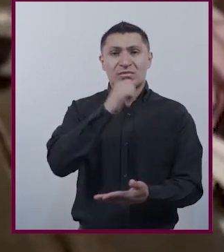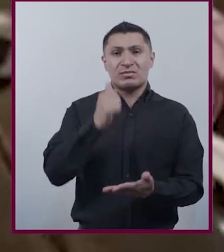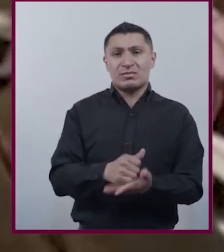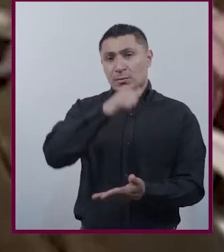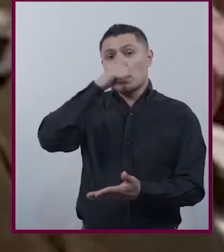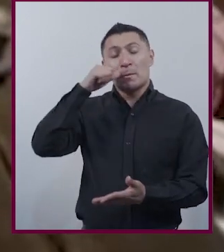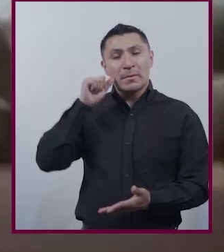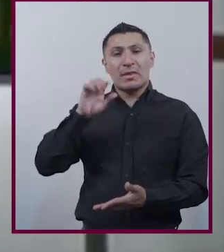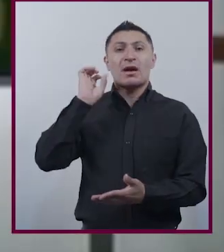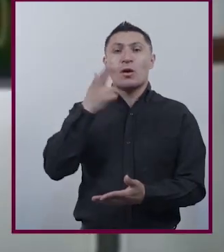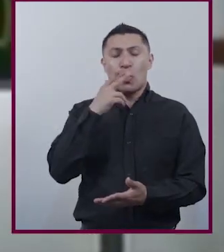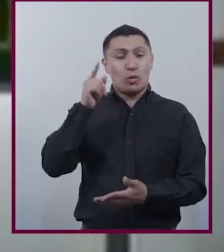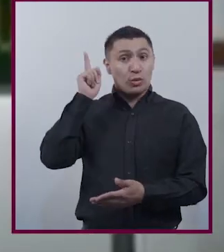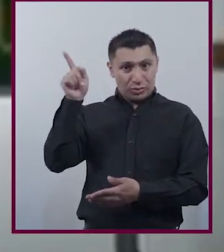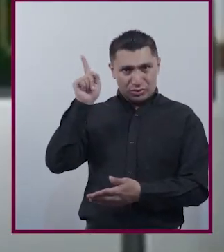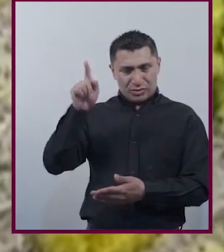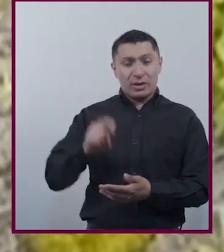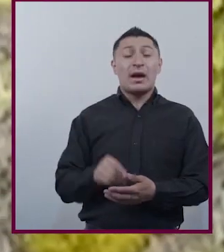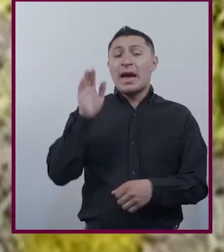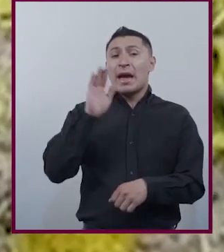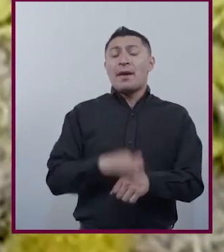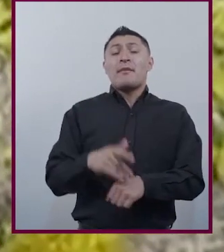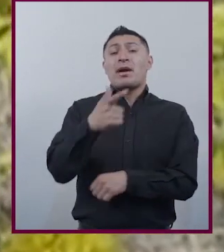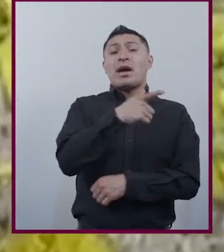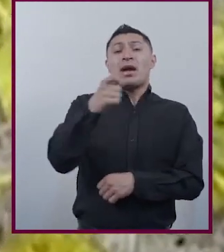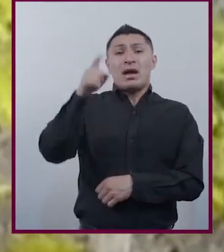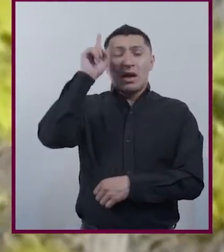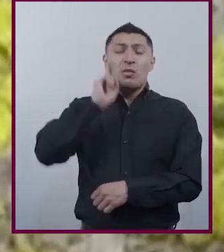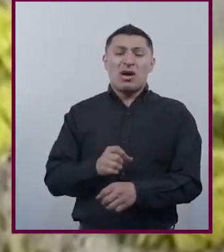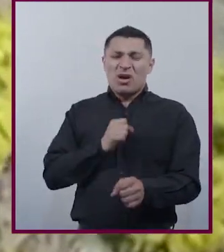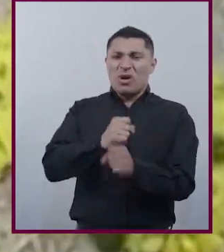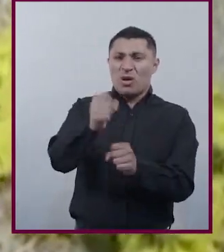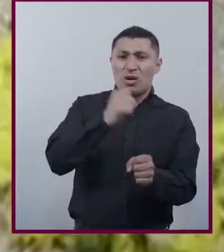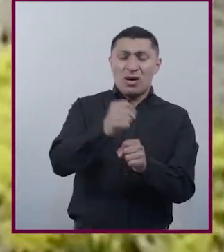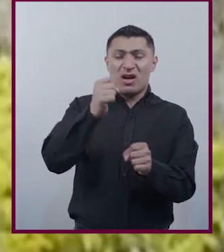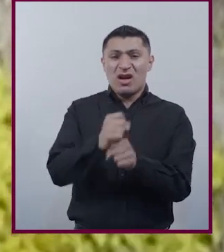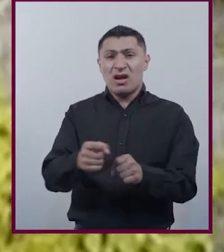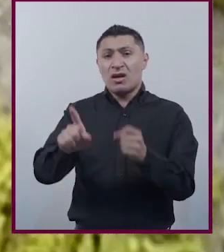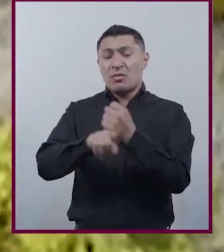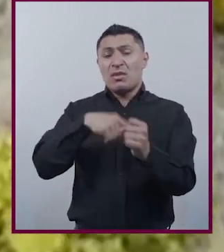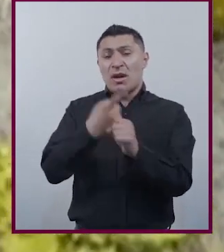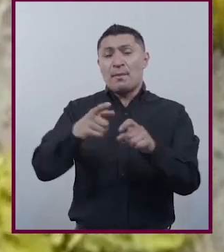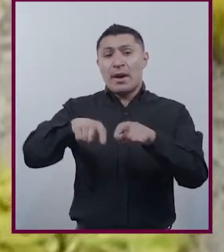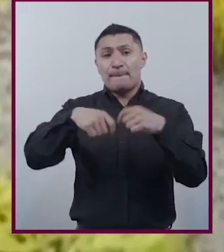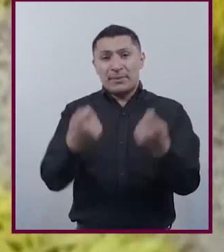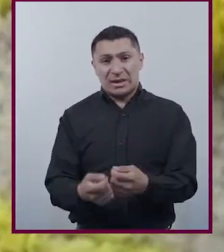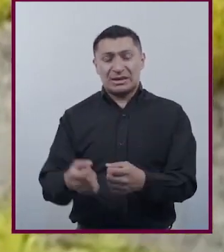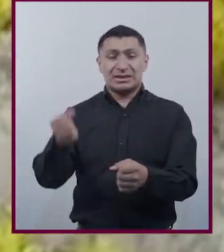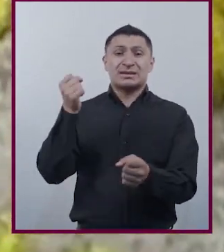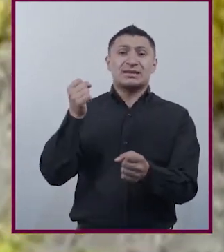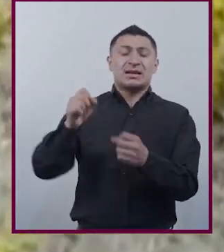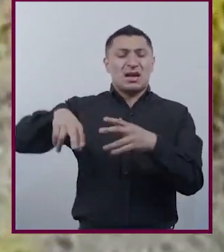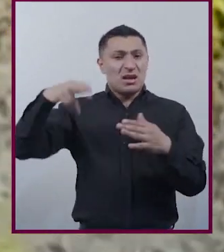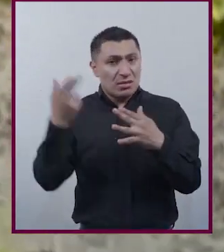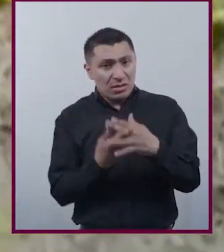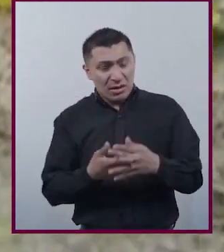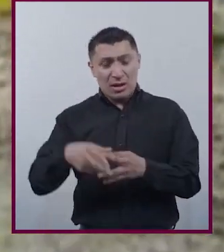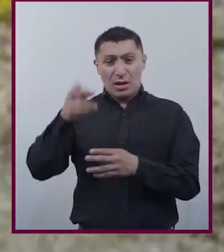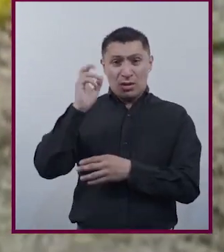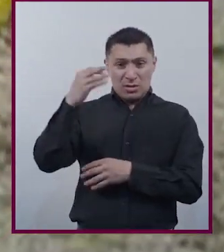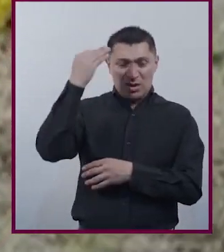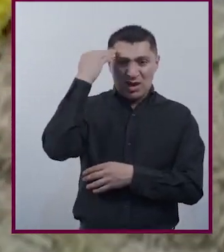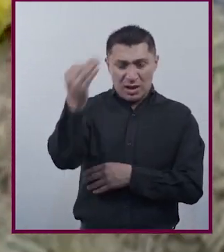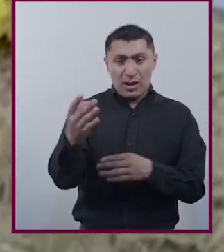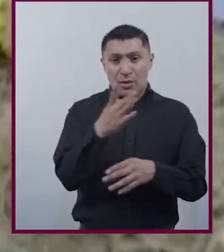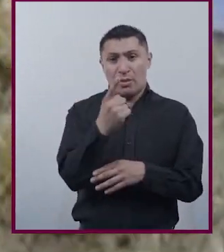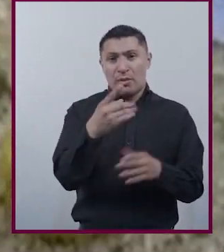Juárez, Chihuahua Más de 700 mujeres fueron torturadas, violadas y asesinadas durante el periodo que abarcó